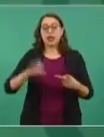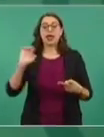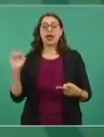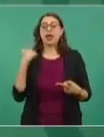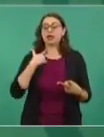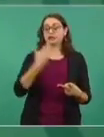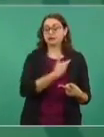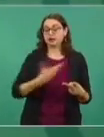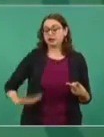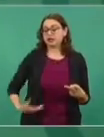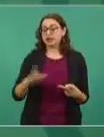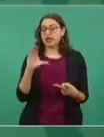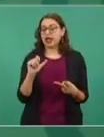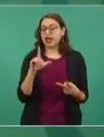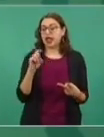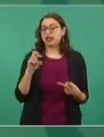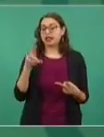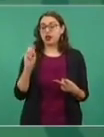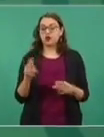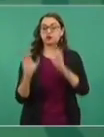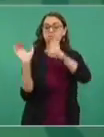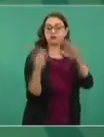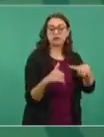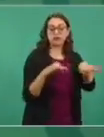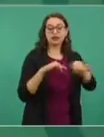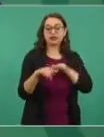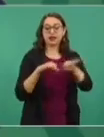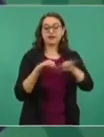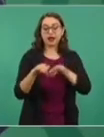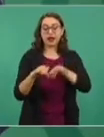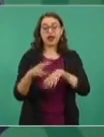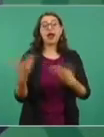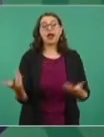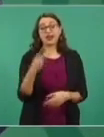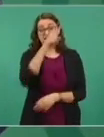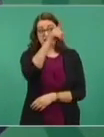contratar a un dirigente del PSOE,